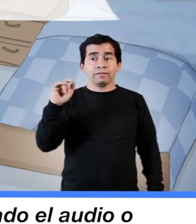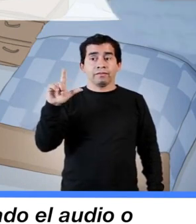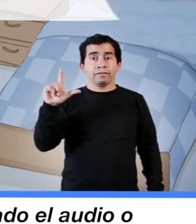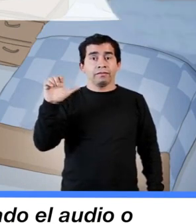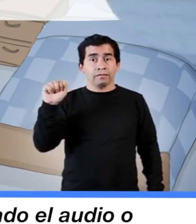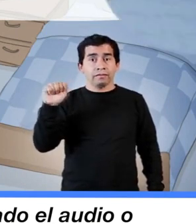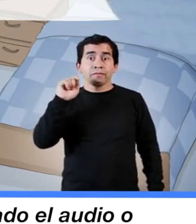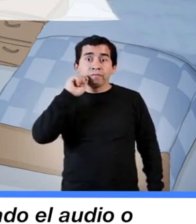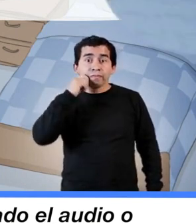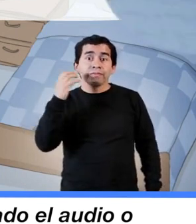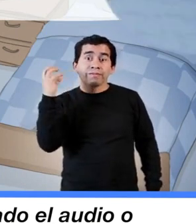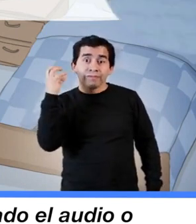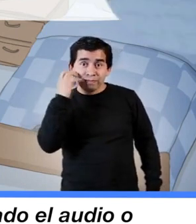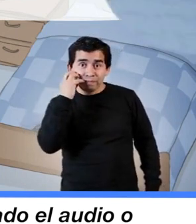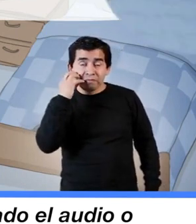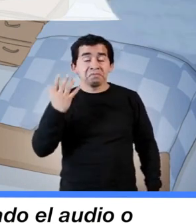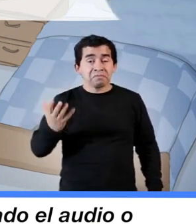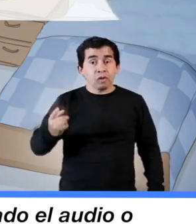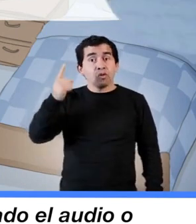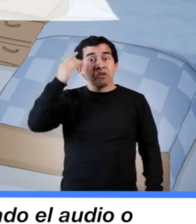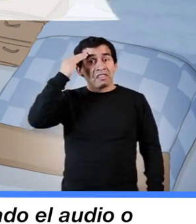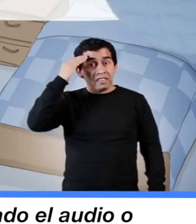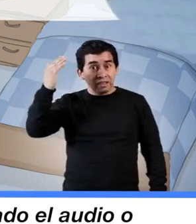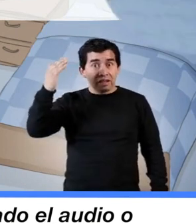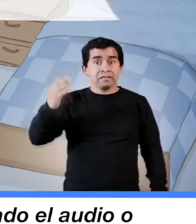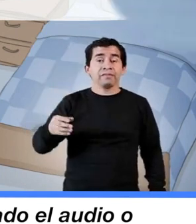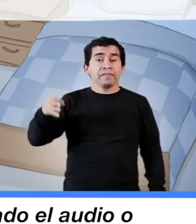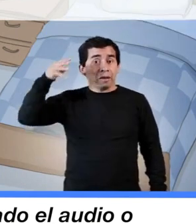especial Que tenía él Música